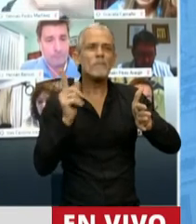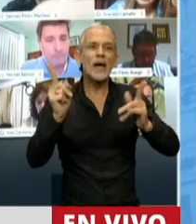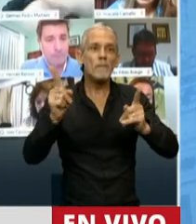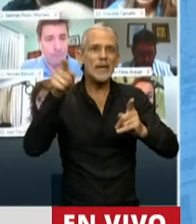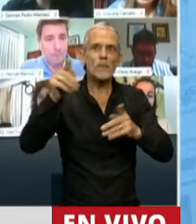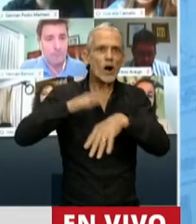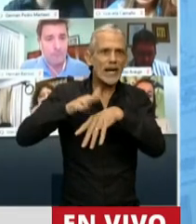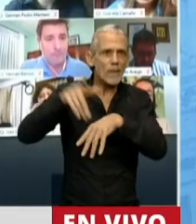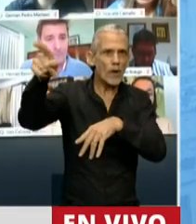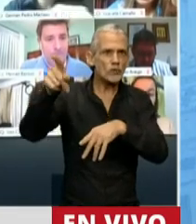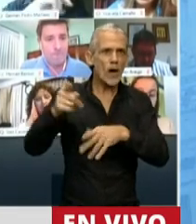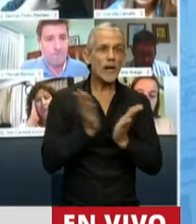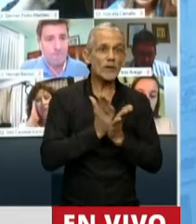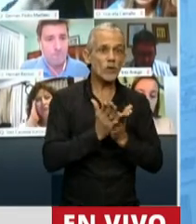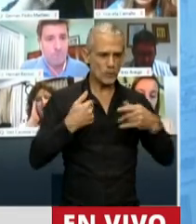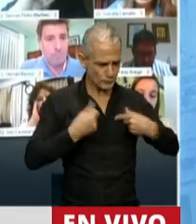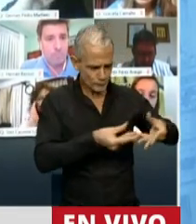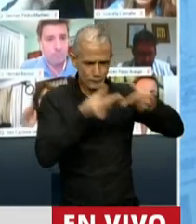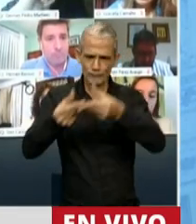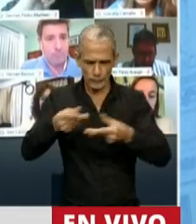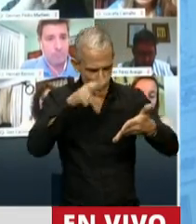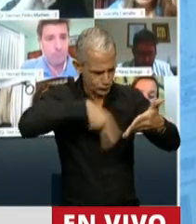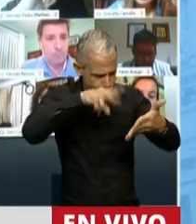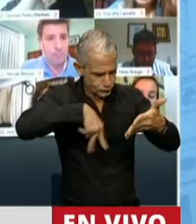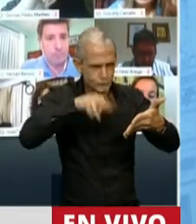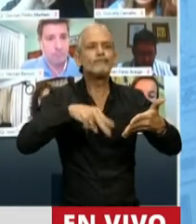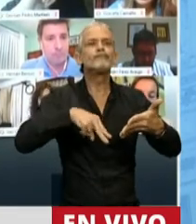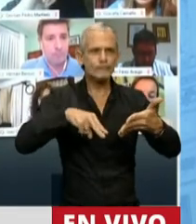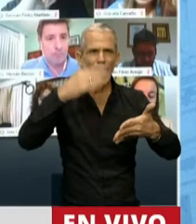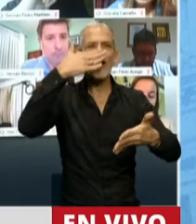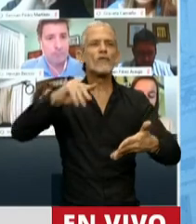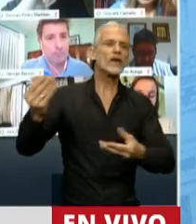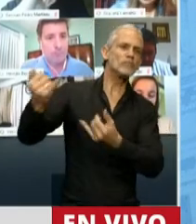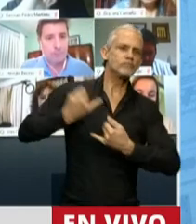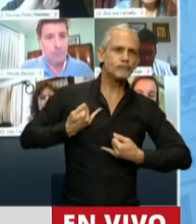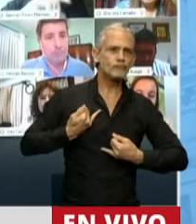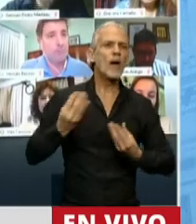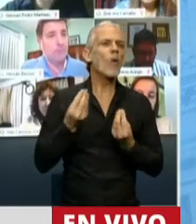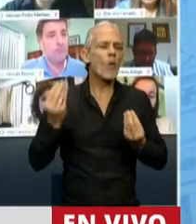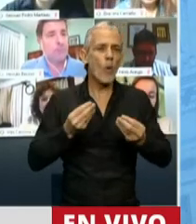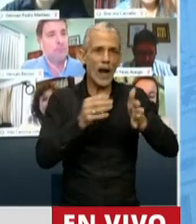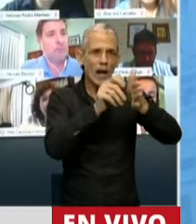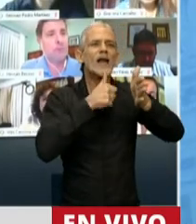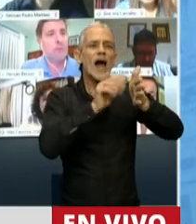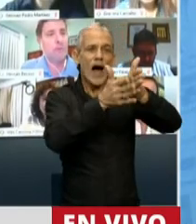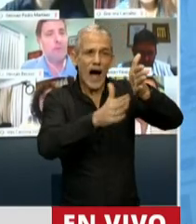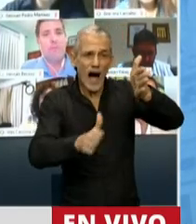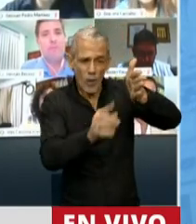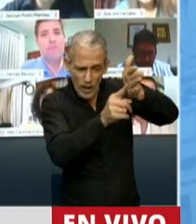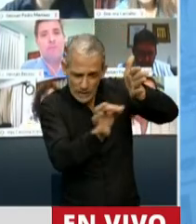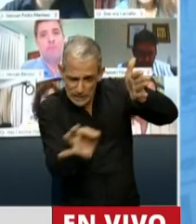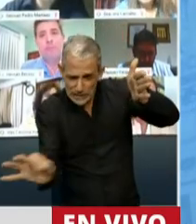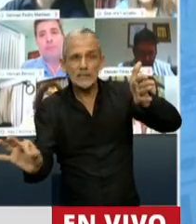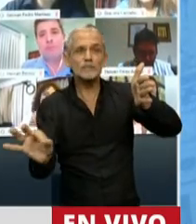encargada de estudiar la presentación argentina y finalmente comunicó el resultado. Una extensión, señor presidente,